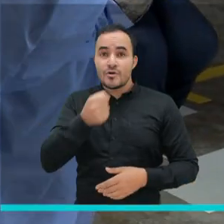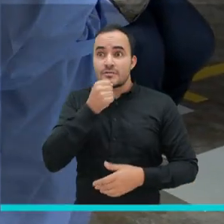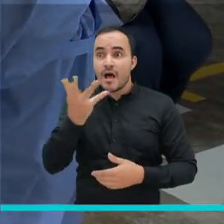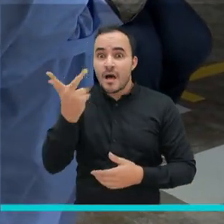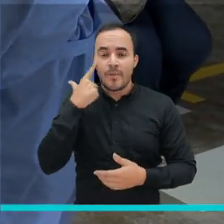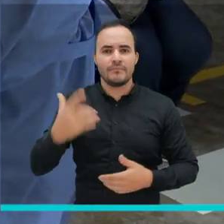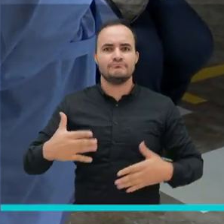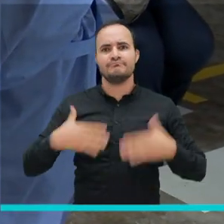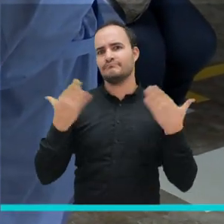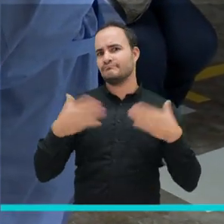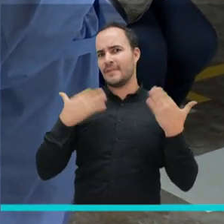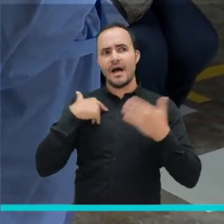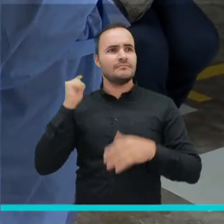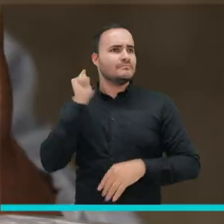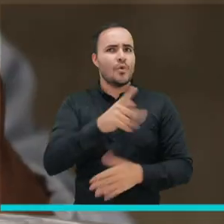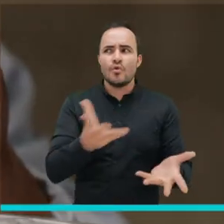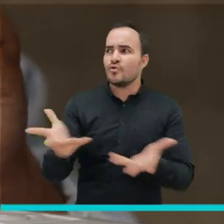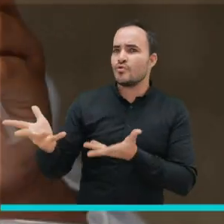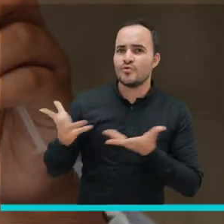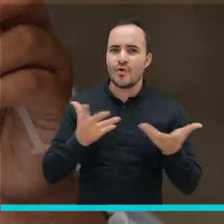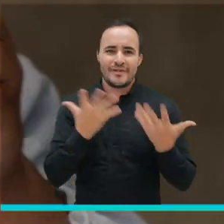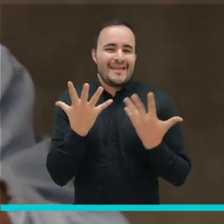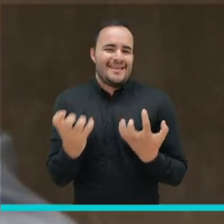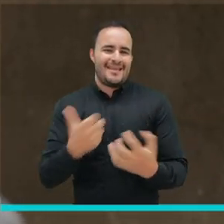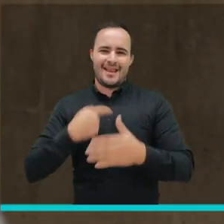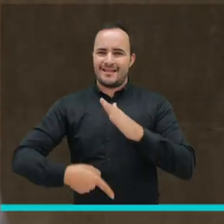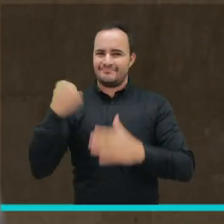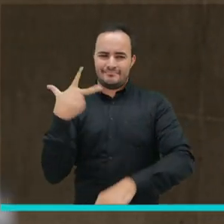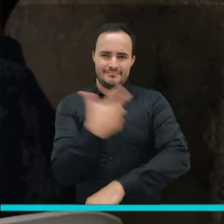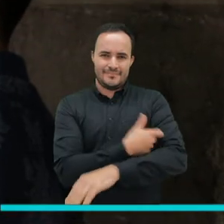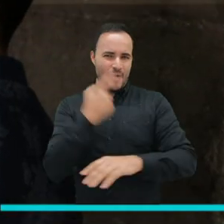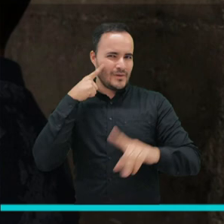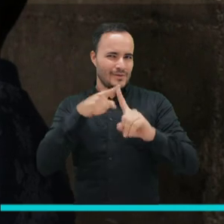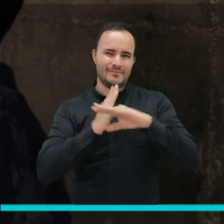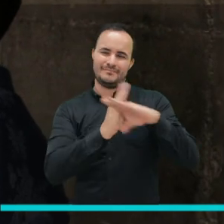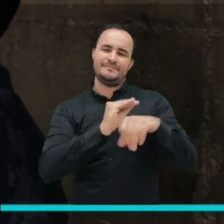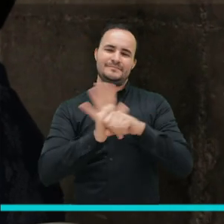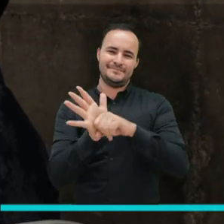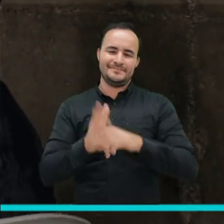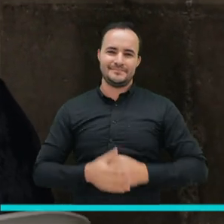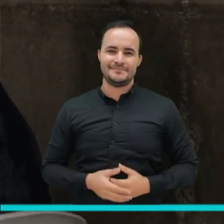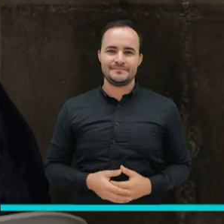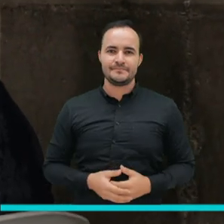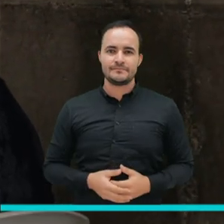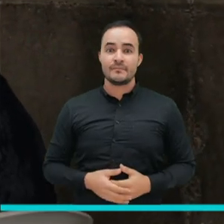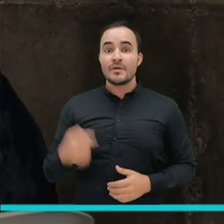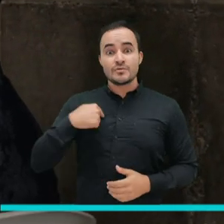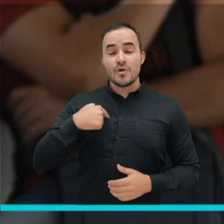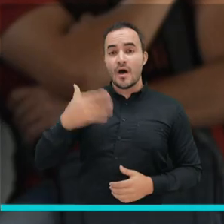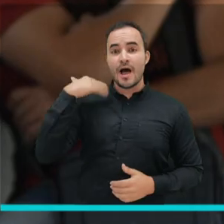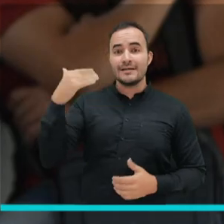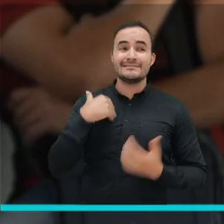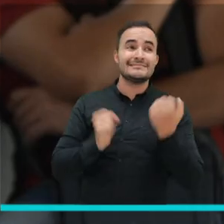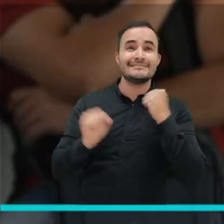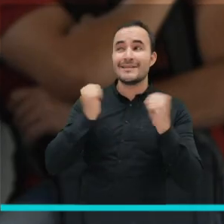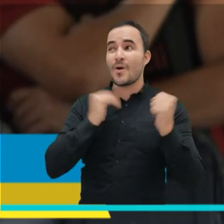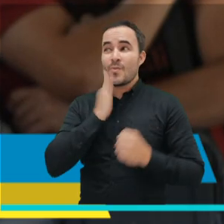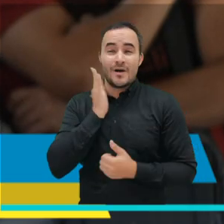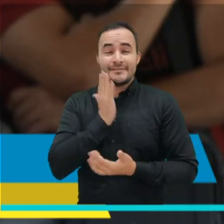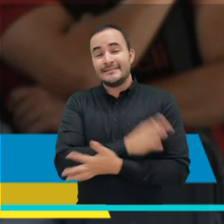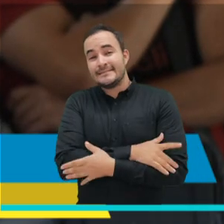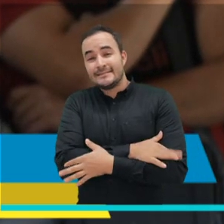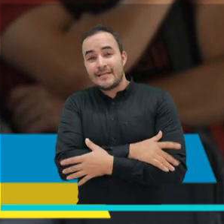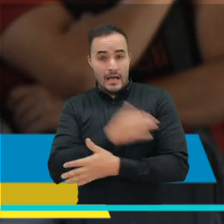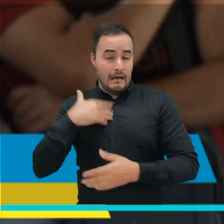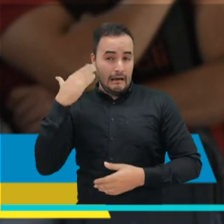noticia no dudaron en desplazarse a alguno de los puestos de vacunación a aplicarse el biológico. Estaba muy ansiosa,